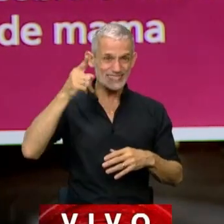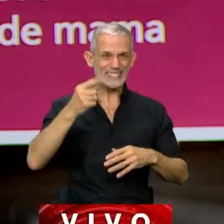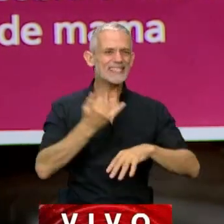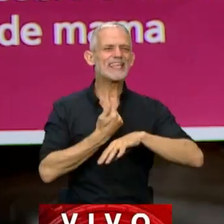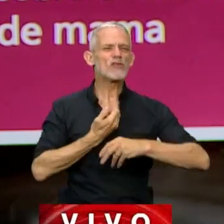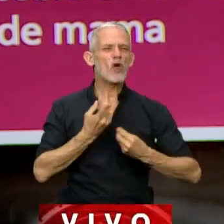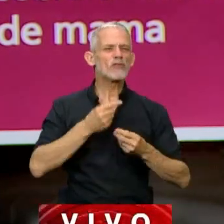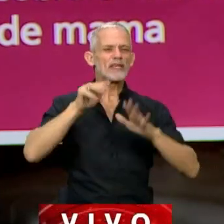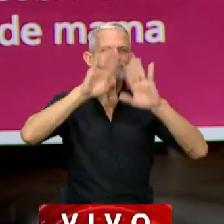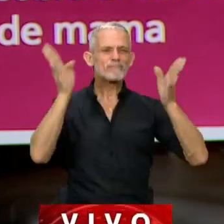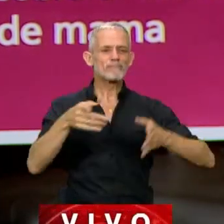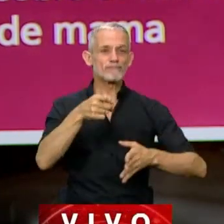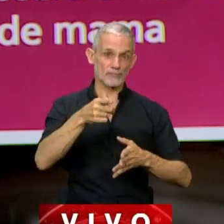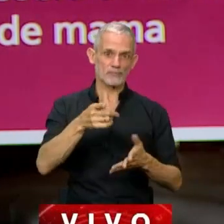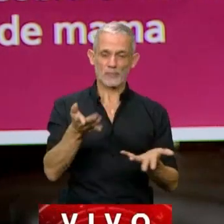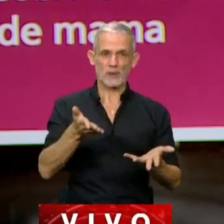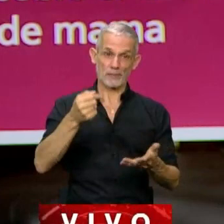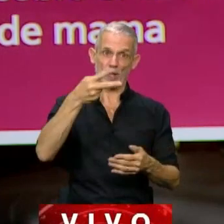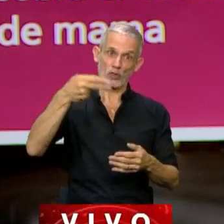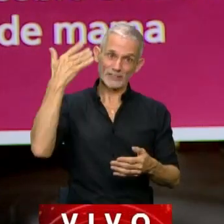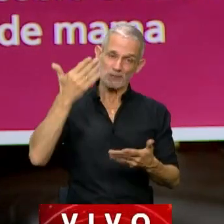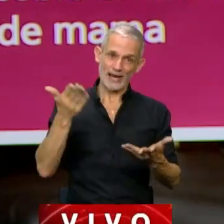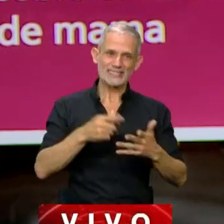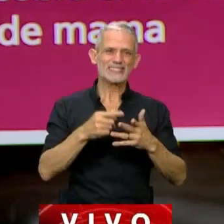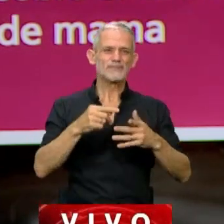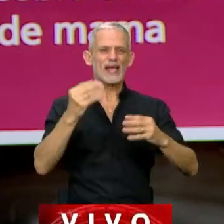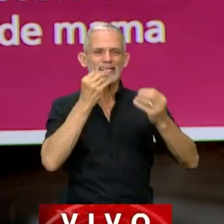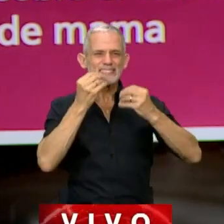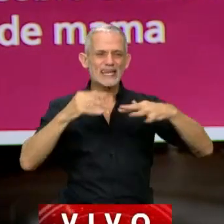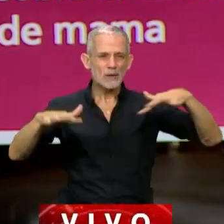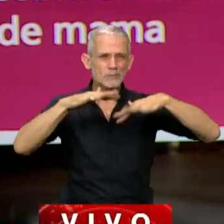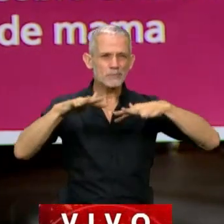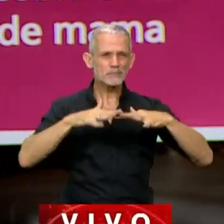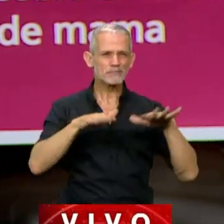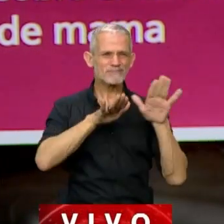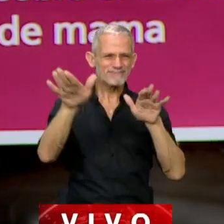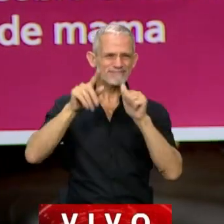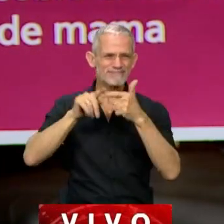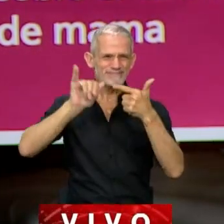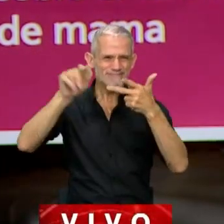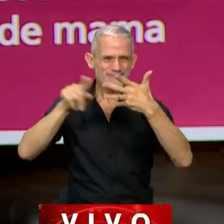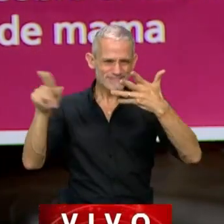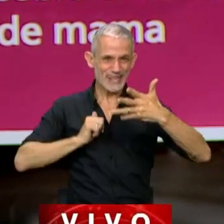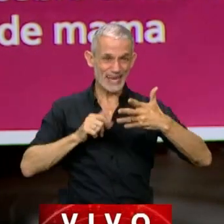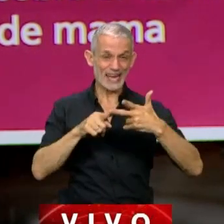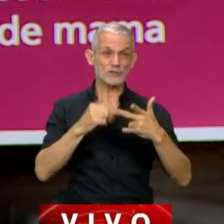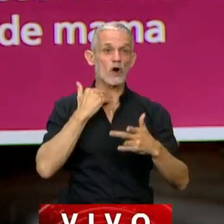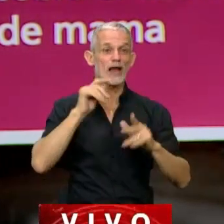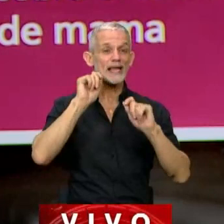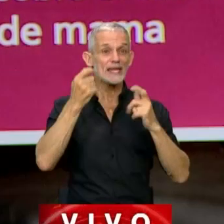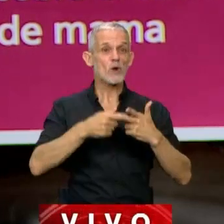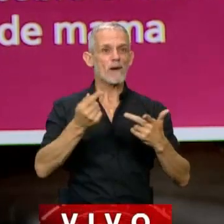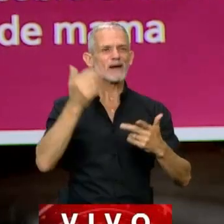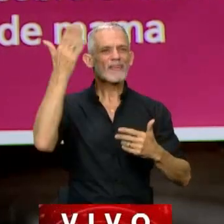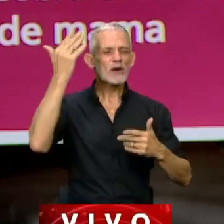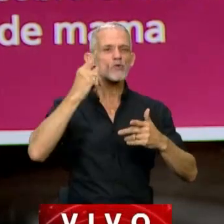la... Bueno, acá pasó hace dos semanas, la cena de camaradería de la Fuerza Armada en aquel momento, es un lindo libro que se llama Discurso del